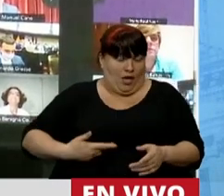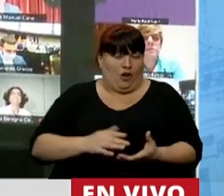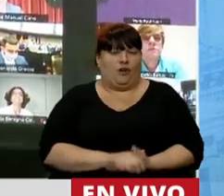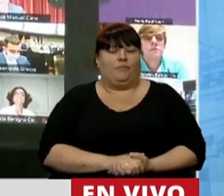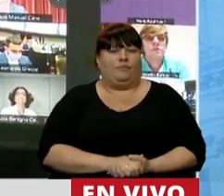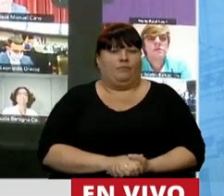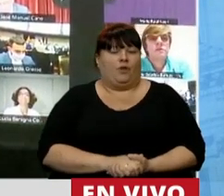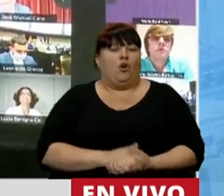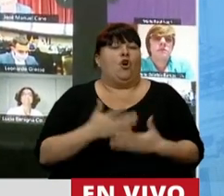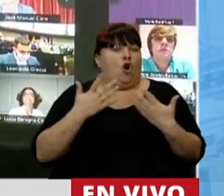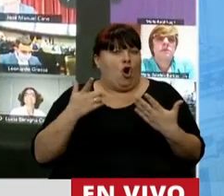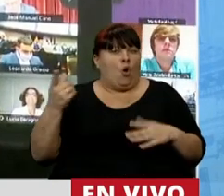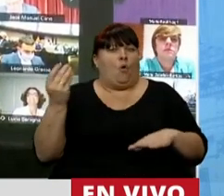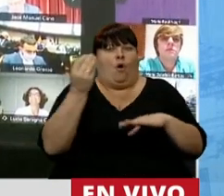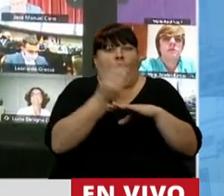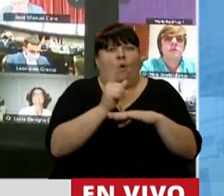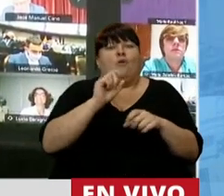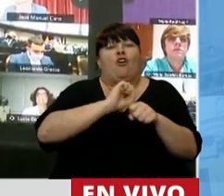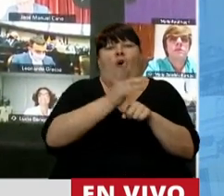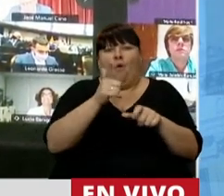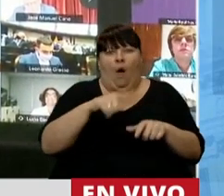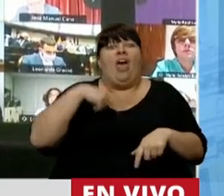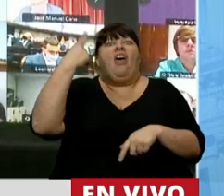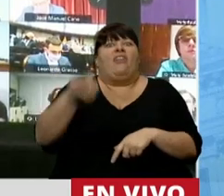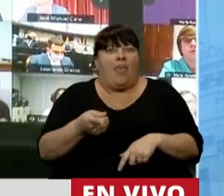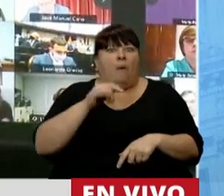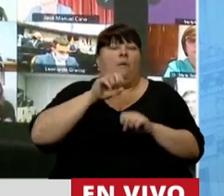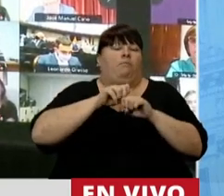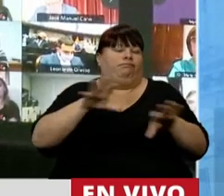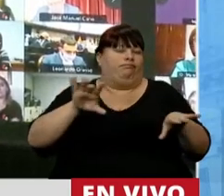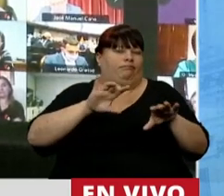por supuesto que asumió sin pandemia y después llegó la pandemia.